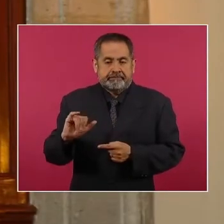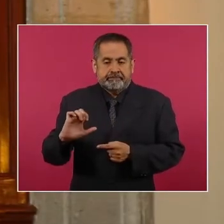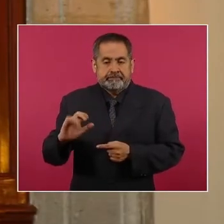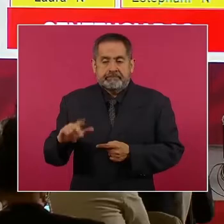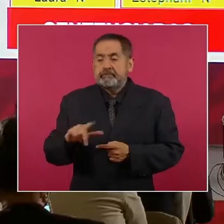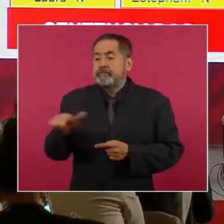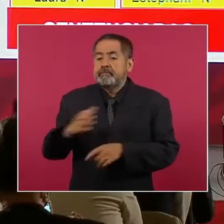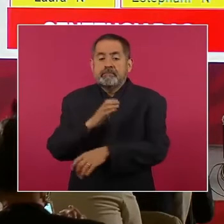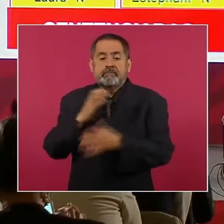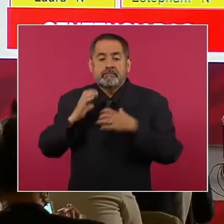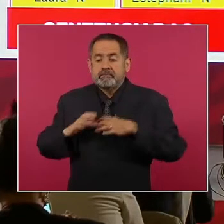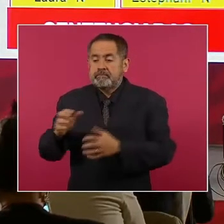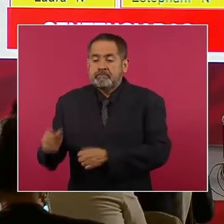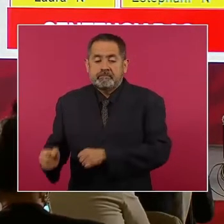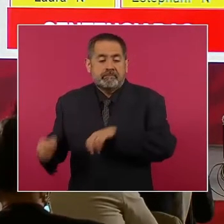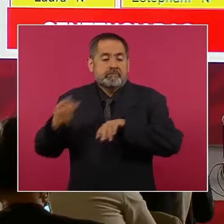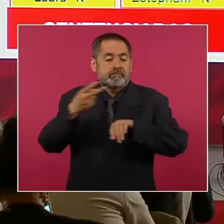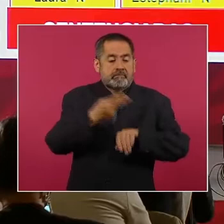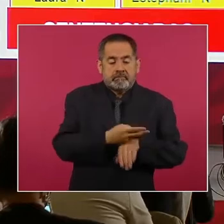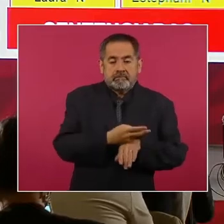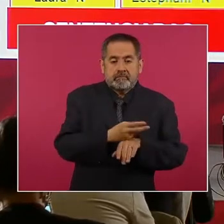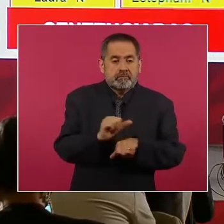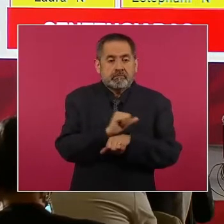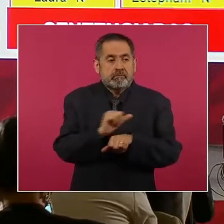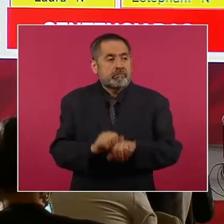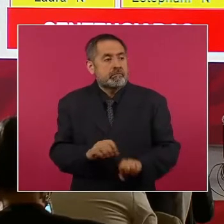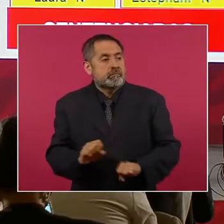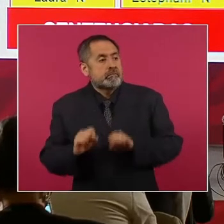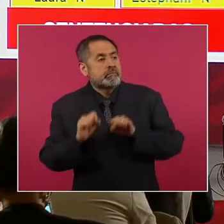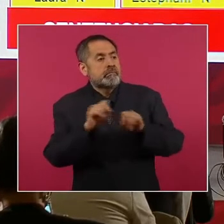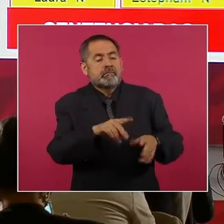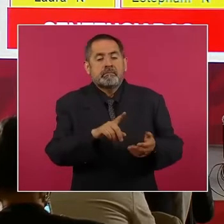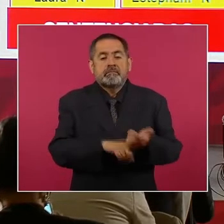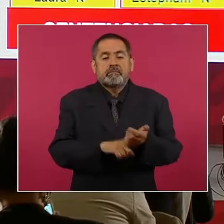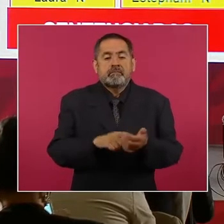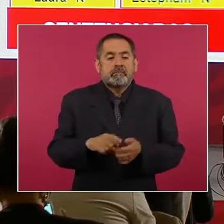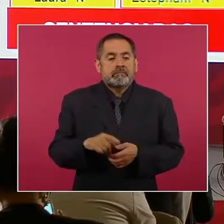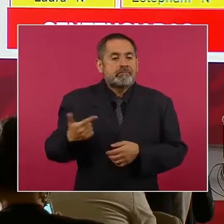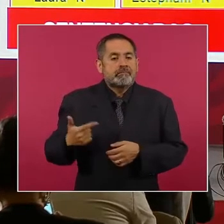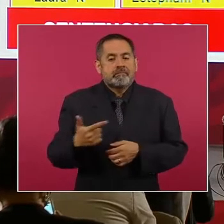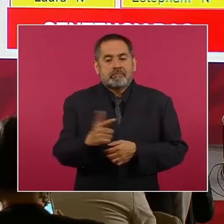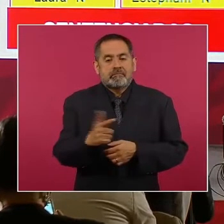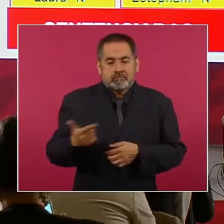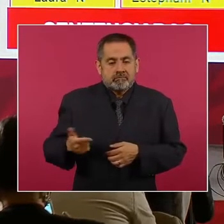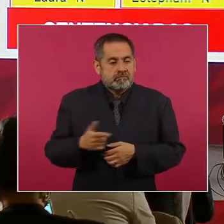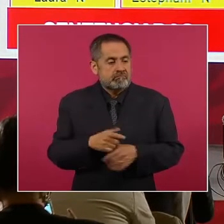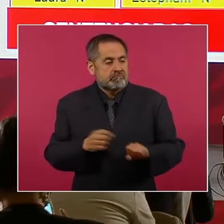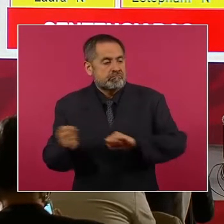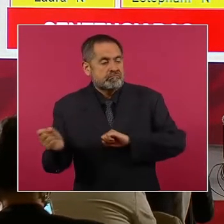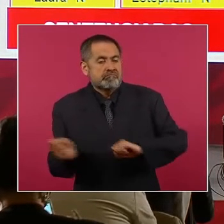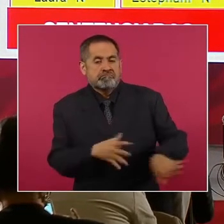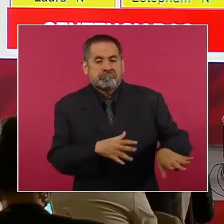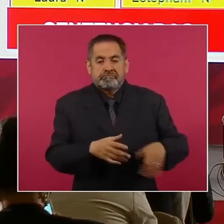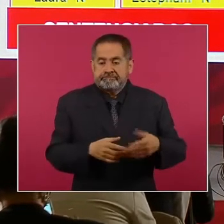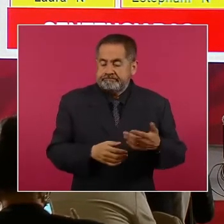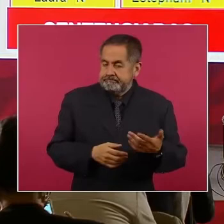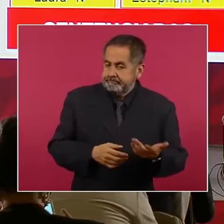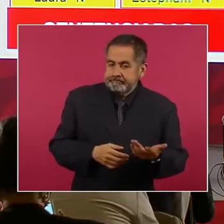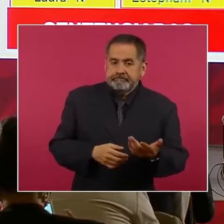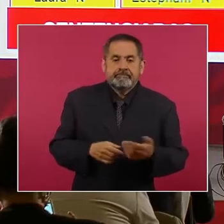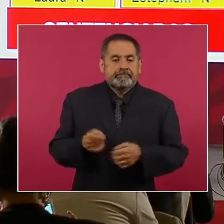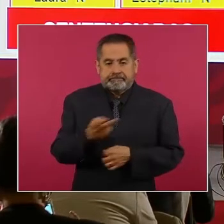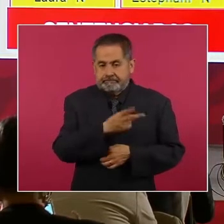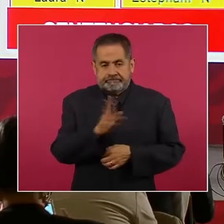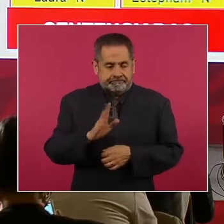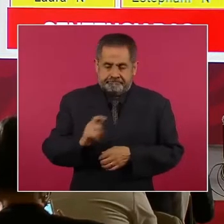subido a un vehículo y trasladado al municipio de Valle de Santiago, en Guanajuato, donde fue abandonado. Finalmente, ellas ya